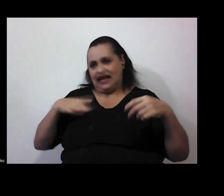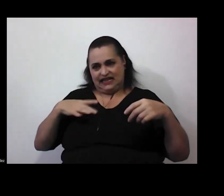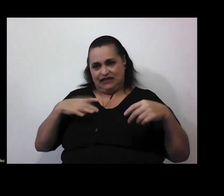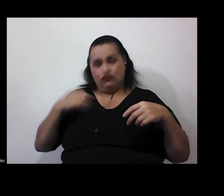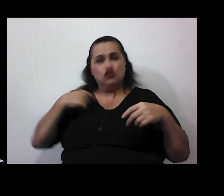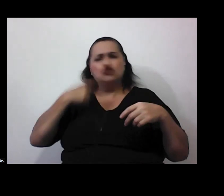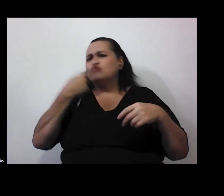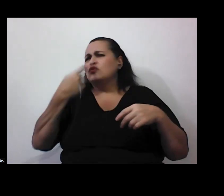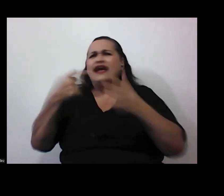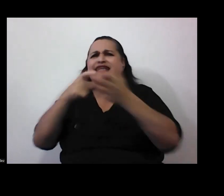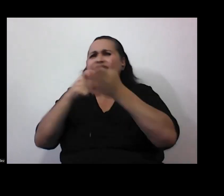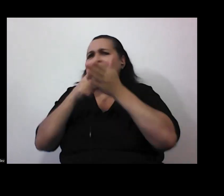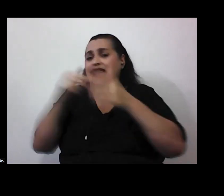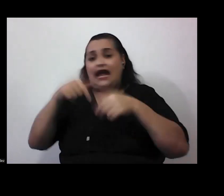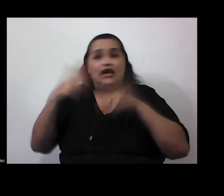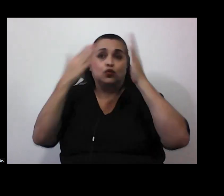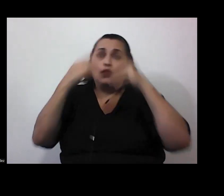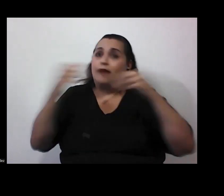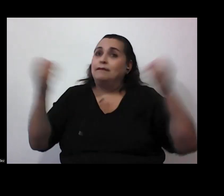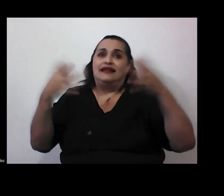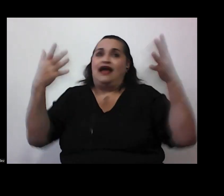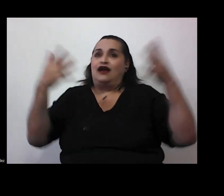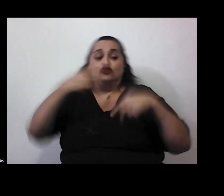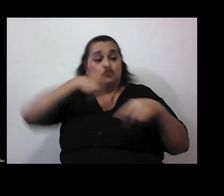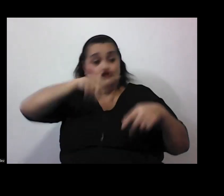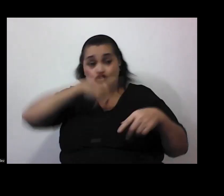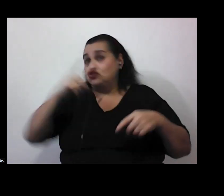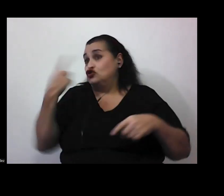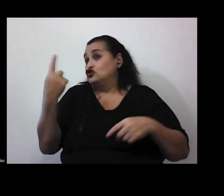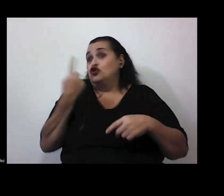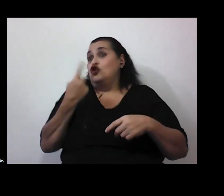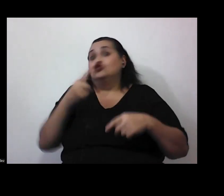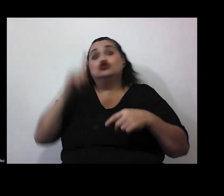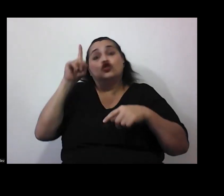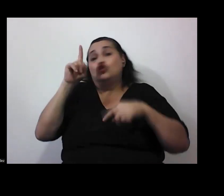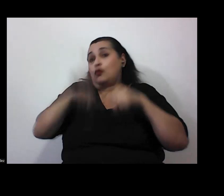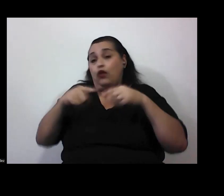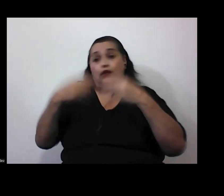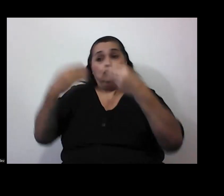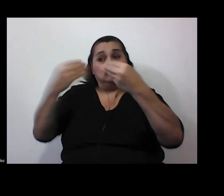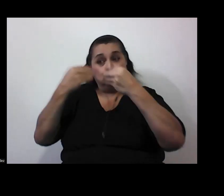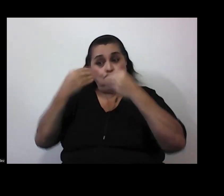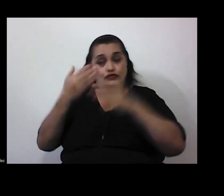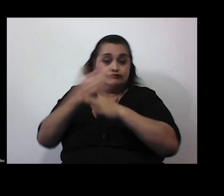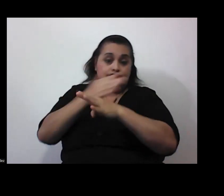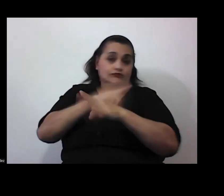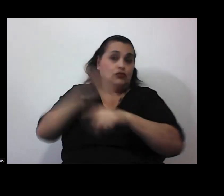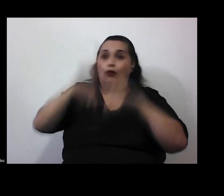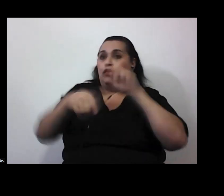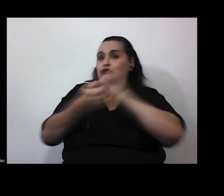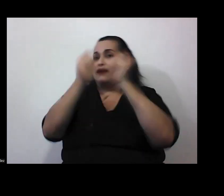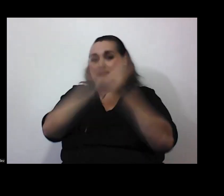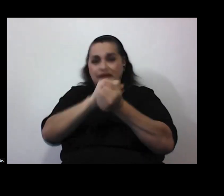pero acá no hay milagros o sea si nosotros no nos formamos no cambiamos entonces ¿cómo nos formamos? participando